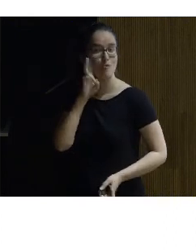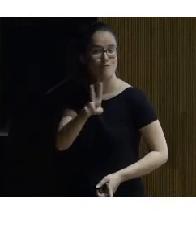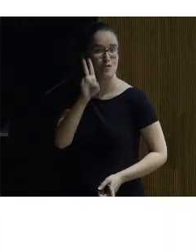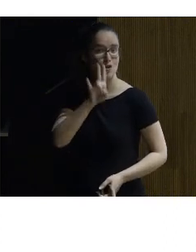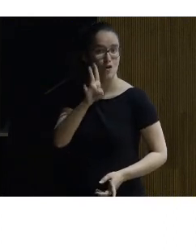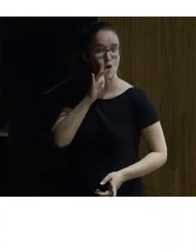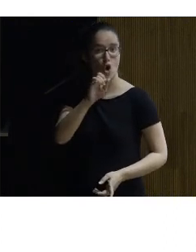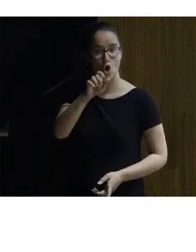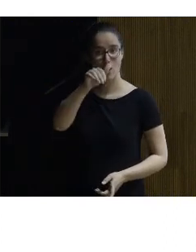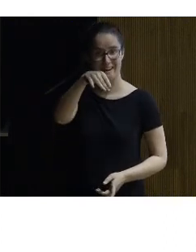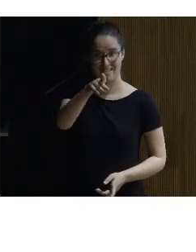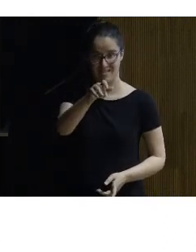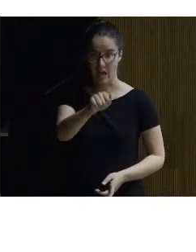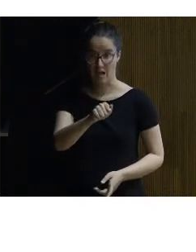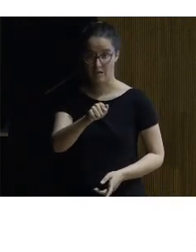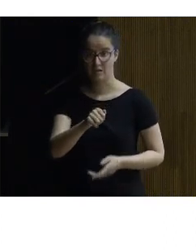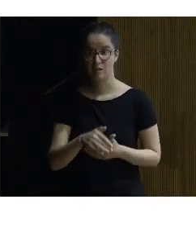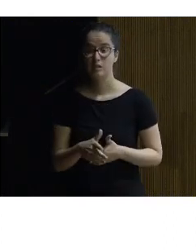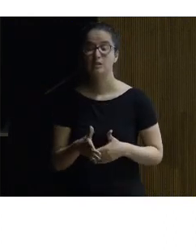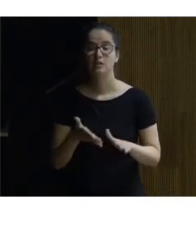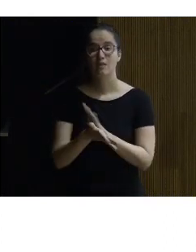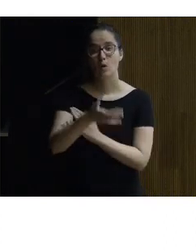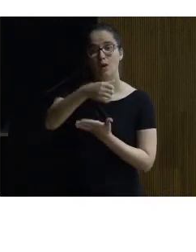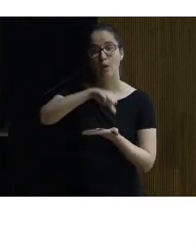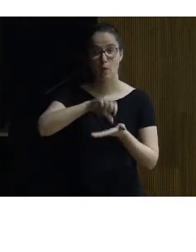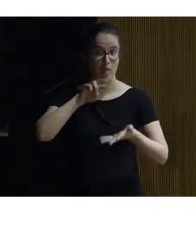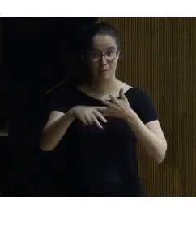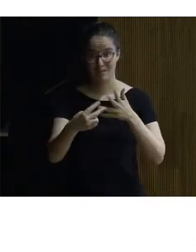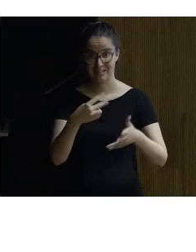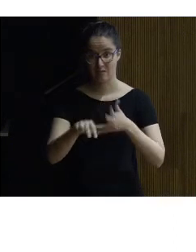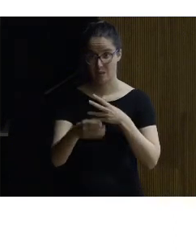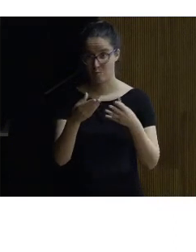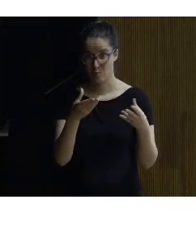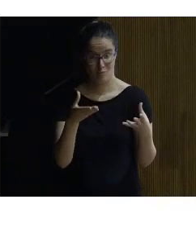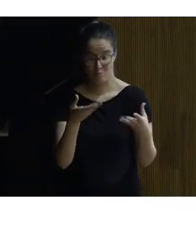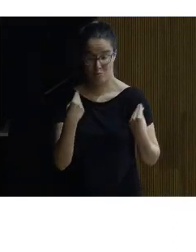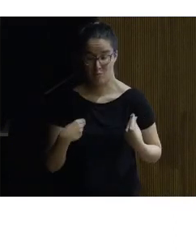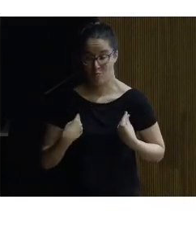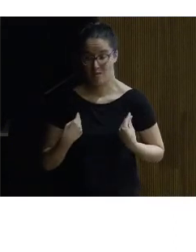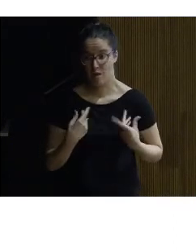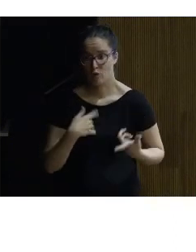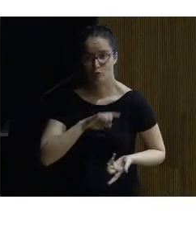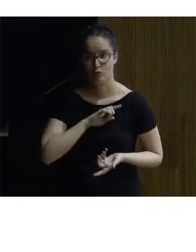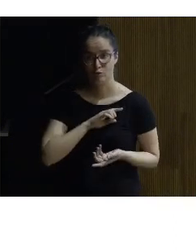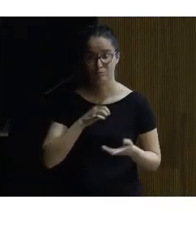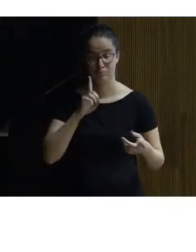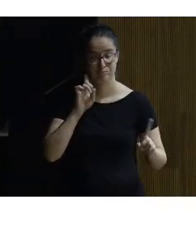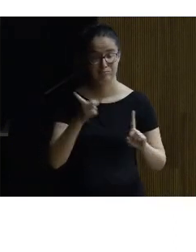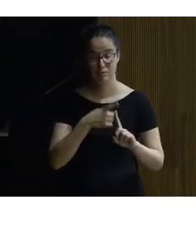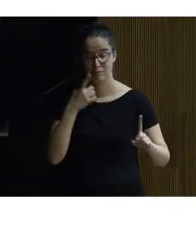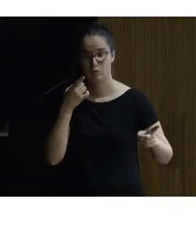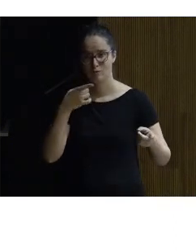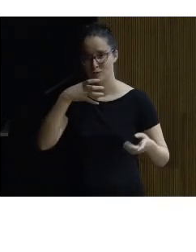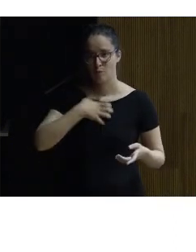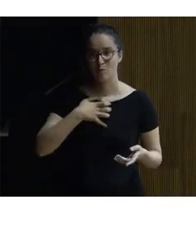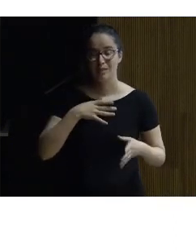Olinda Olinda pues es una ciudad invisible como muchas cosas en esta vida que no somos capaces de distinguir y